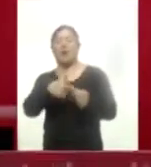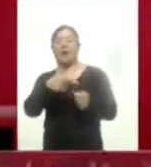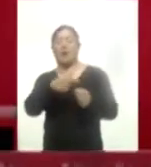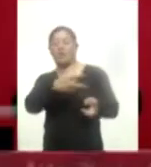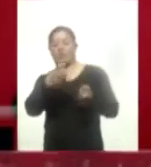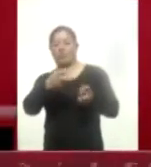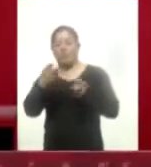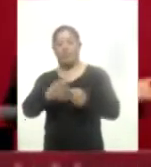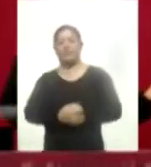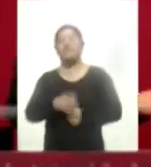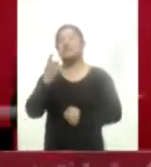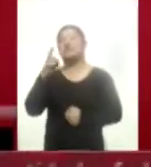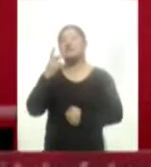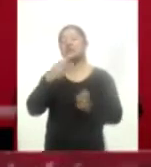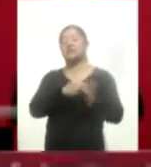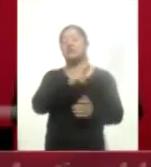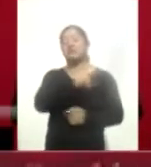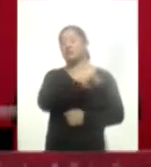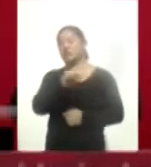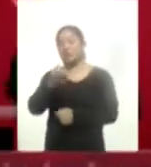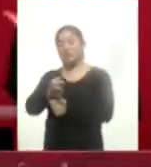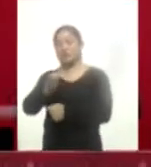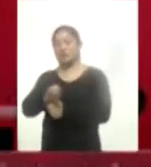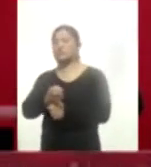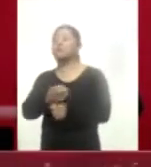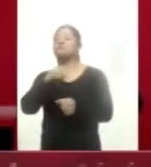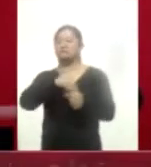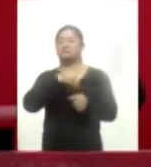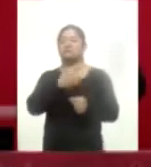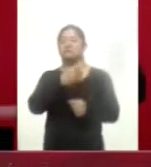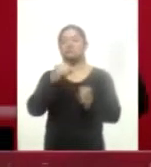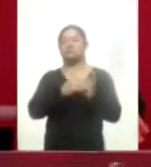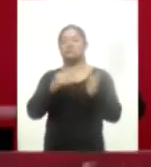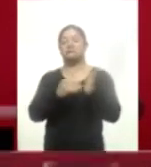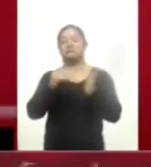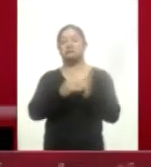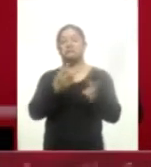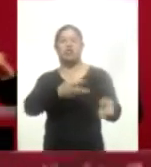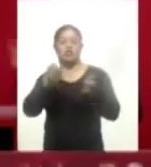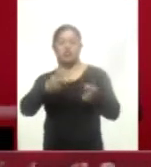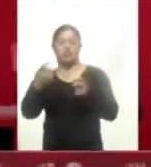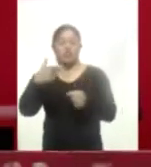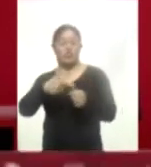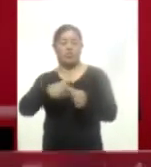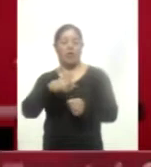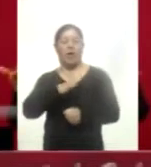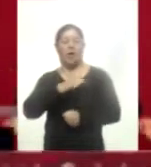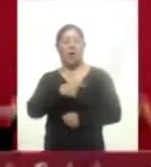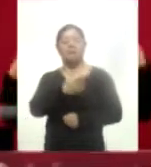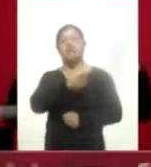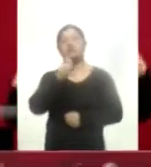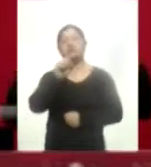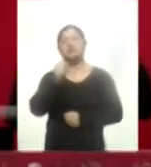De diciembre de 2018 a agosto de este año se han ahorrado más de 100.000 millones de pesos con el combate al robo de hidrocarburos equivalente a